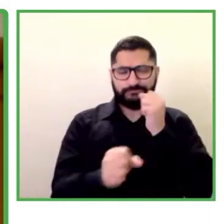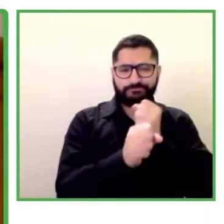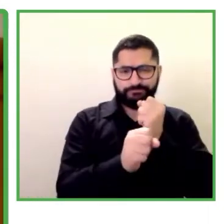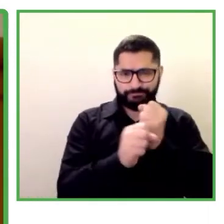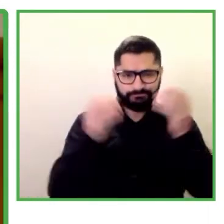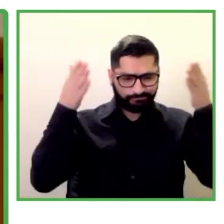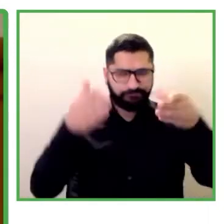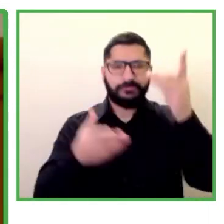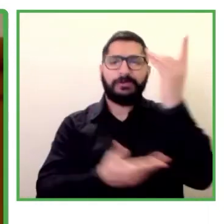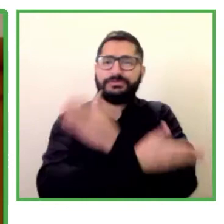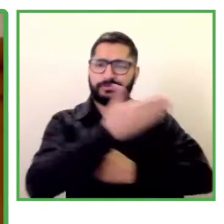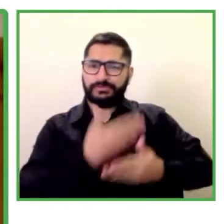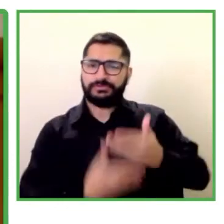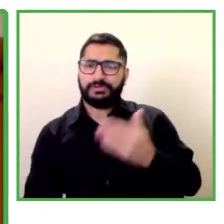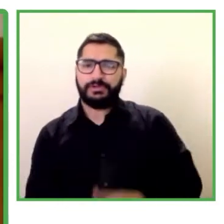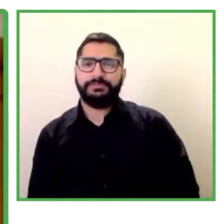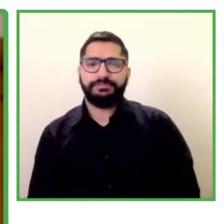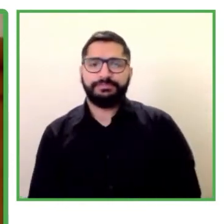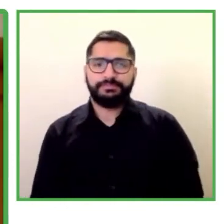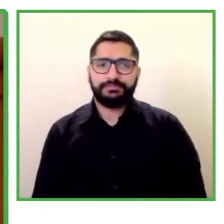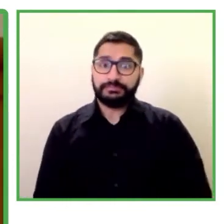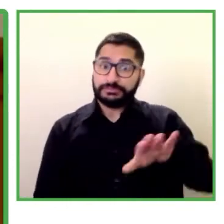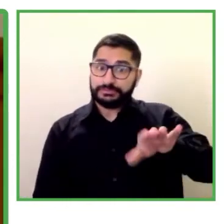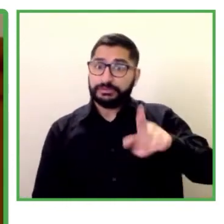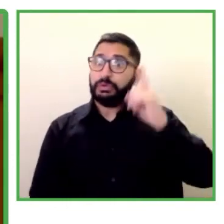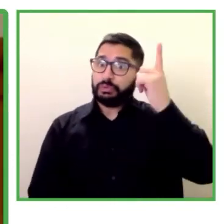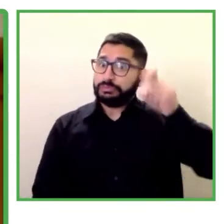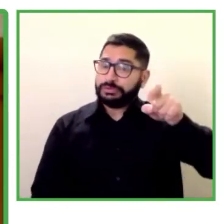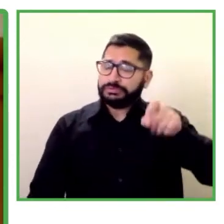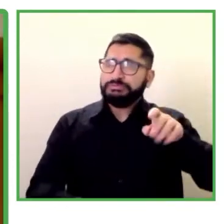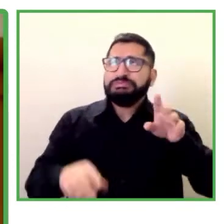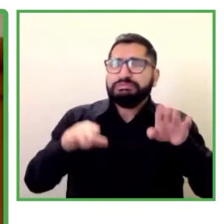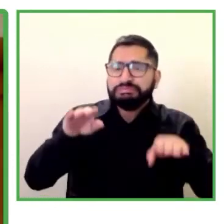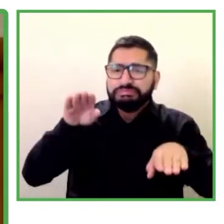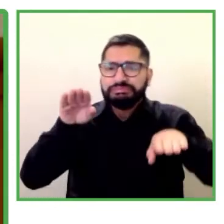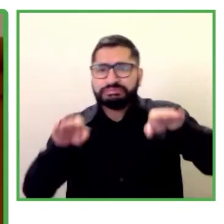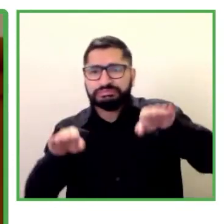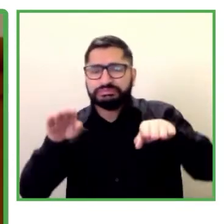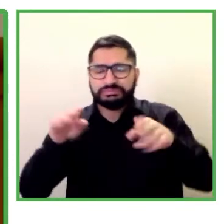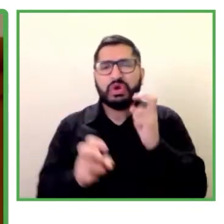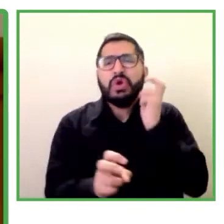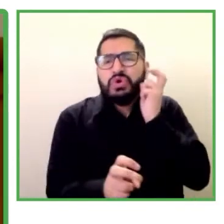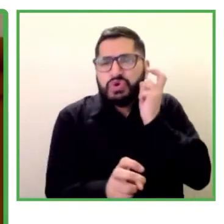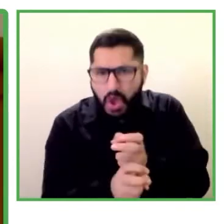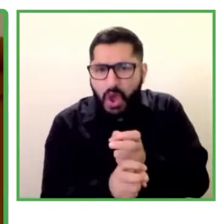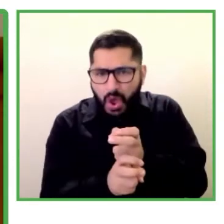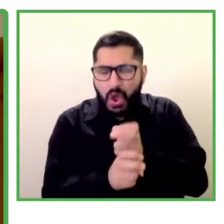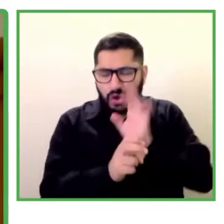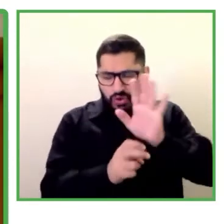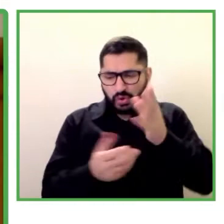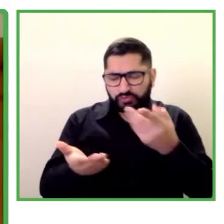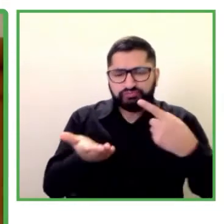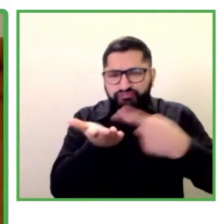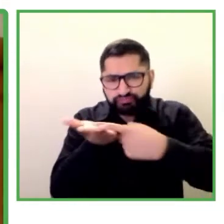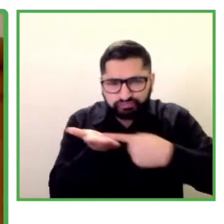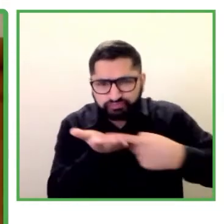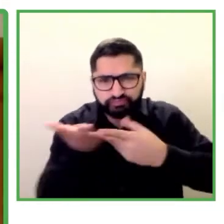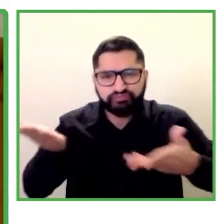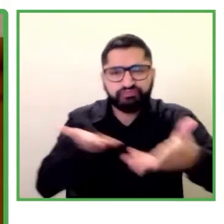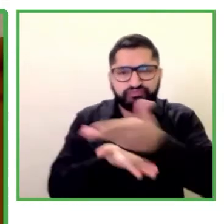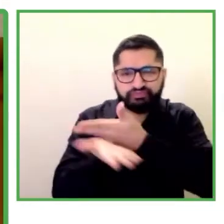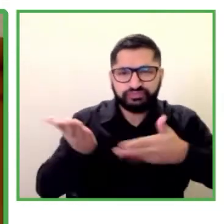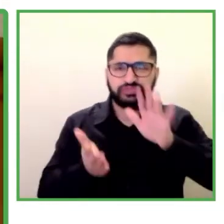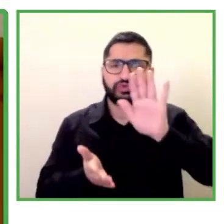complicado el establecer esas colaboraciones estables en algunos lugares, también con las instituciones